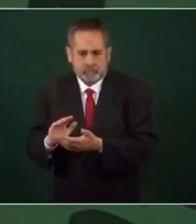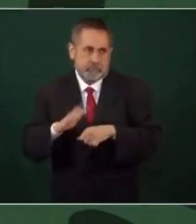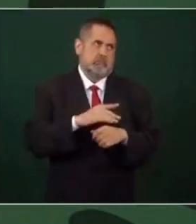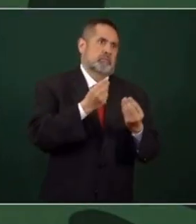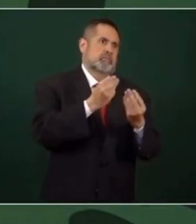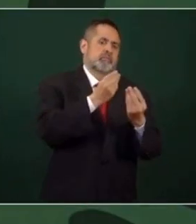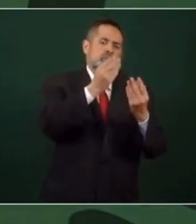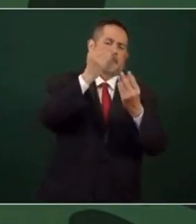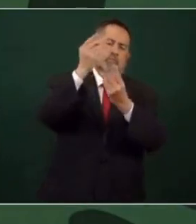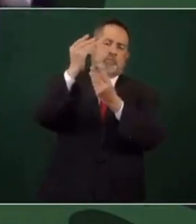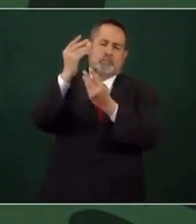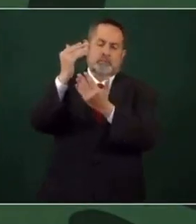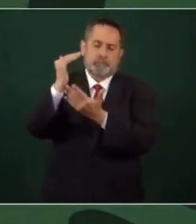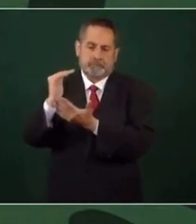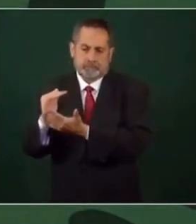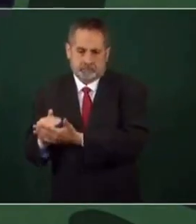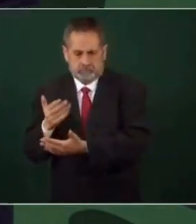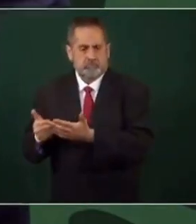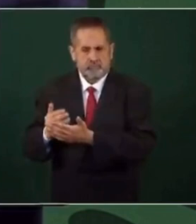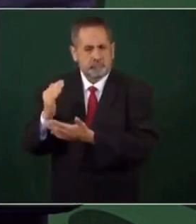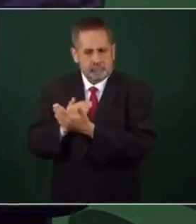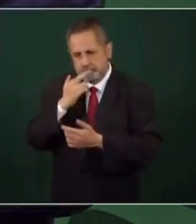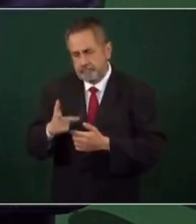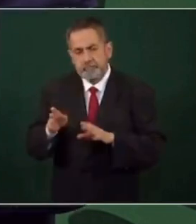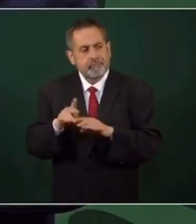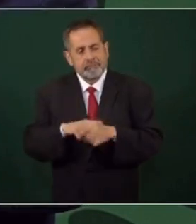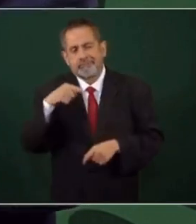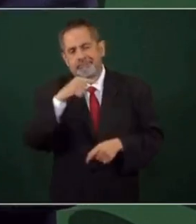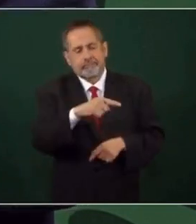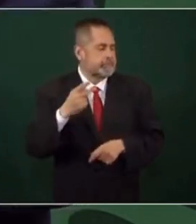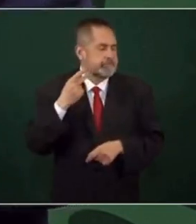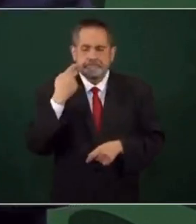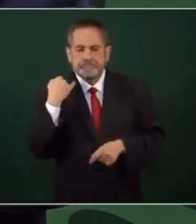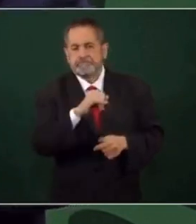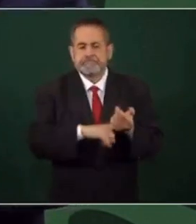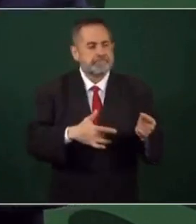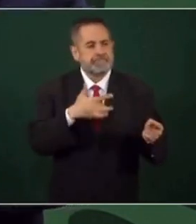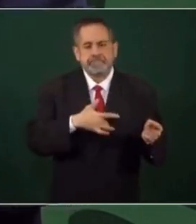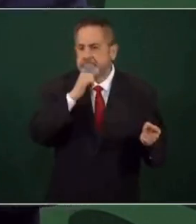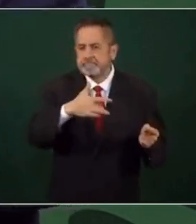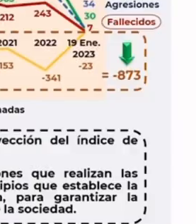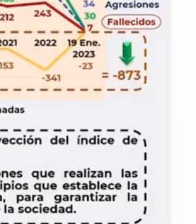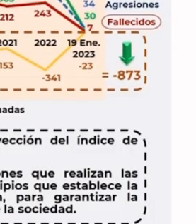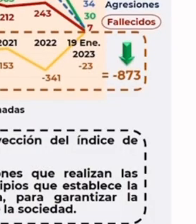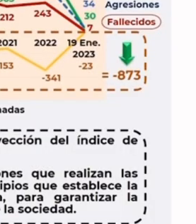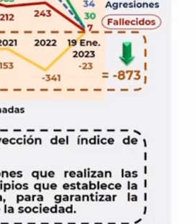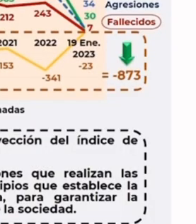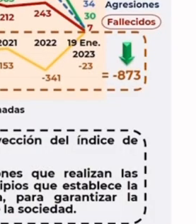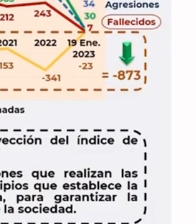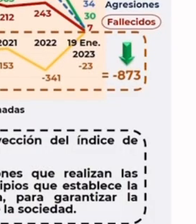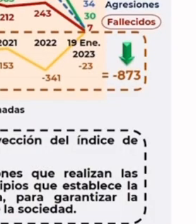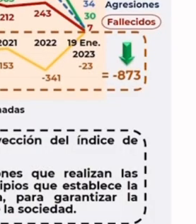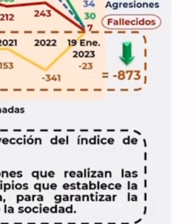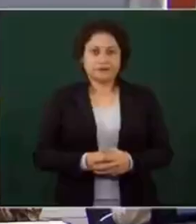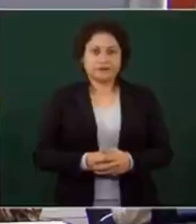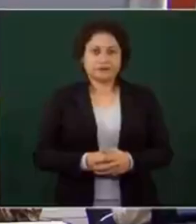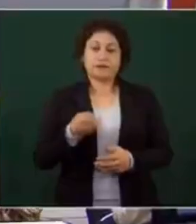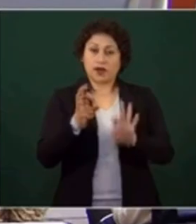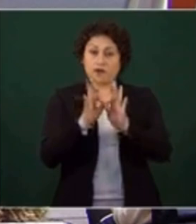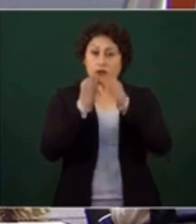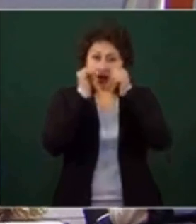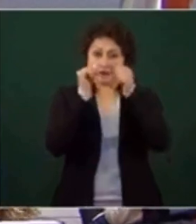dejaron hasta arriba, precisamente por esta política absurda, inhumana, represora. Estos son los índices de letalidad.